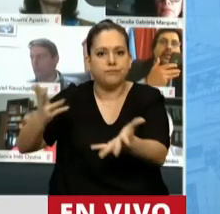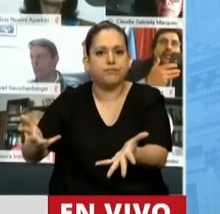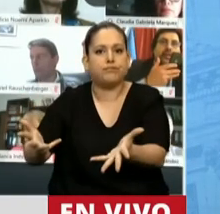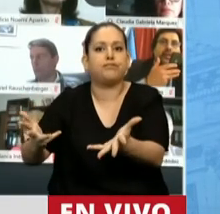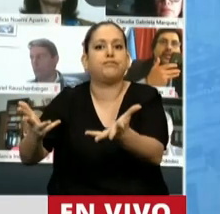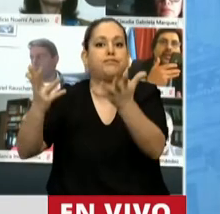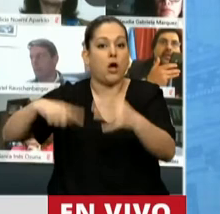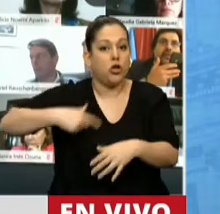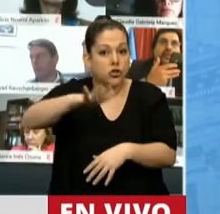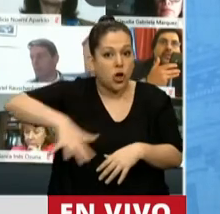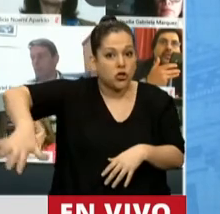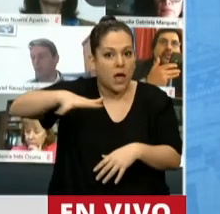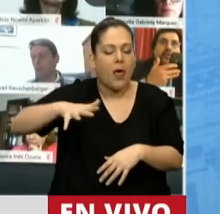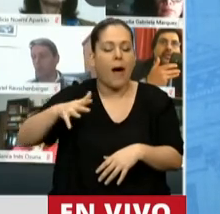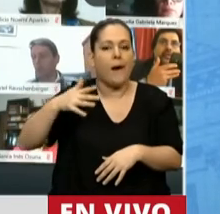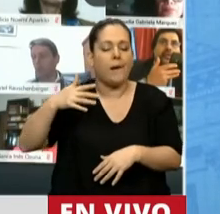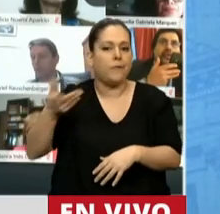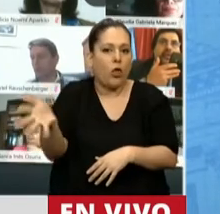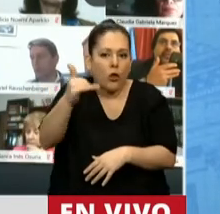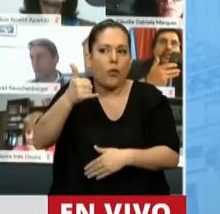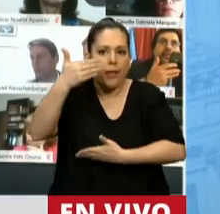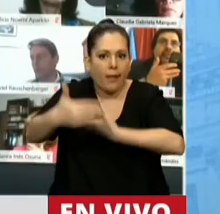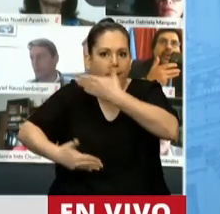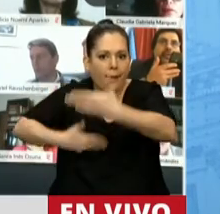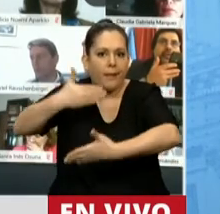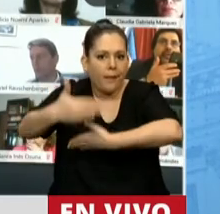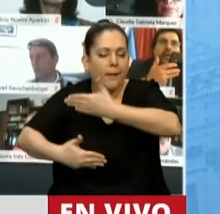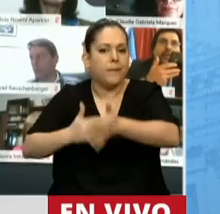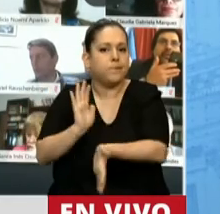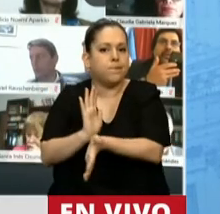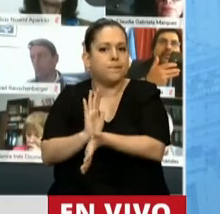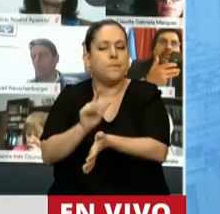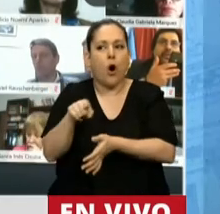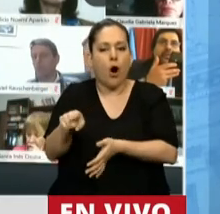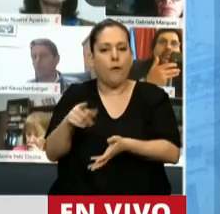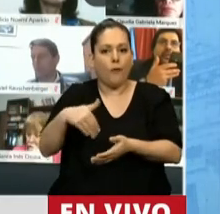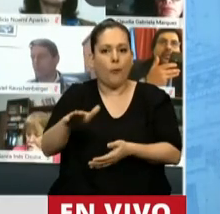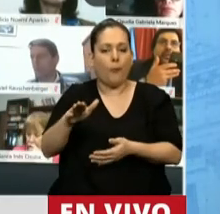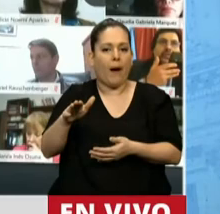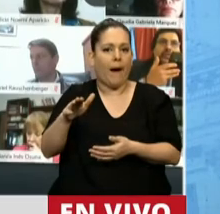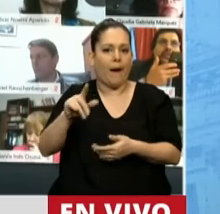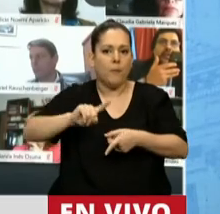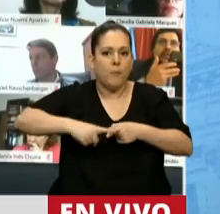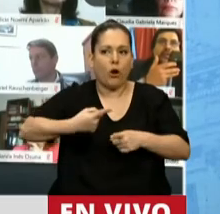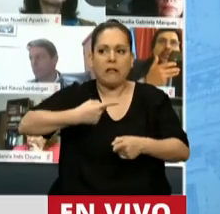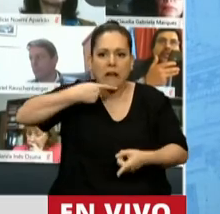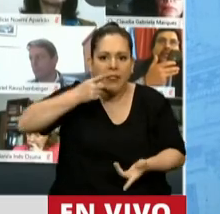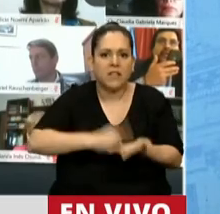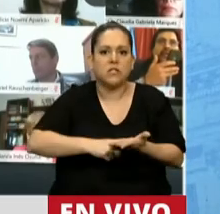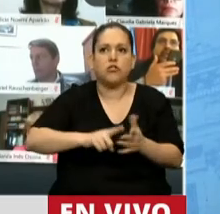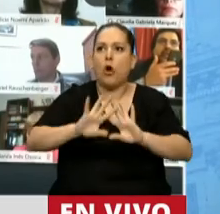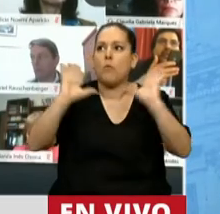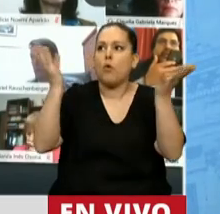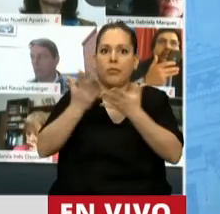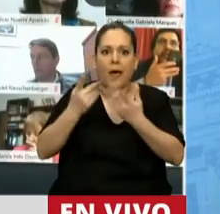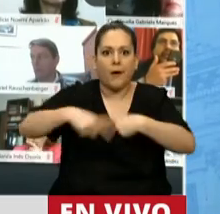sociedad que se reconstruye cada día, afrontando el devenir de las políticas de ajuste mundial.